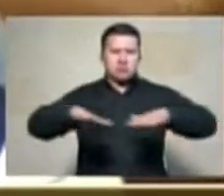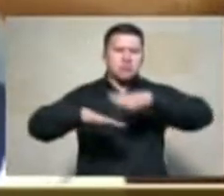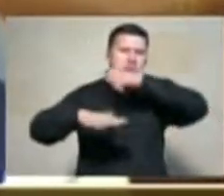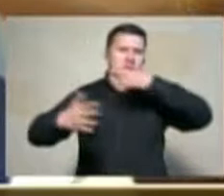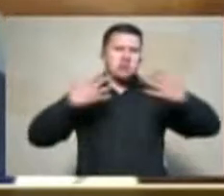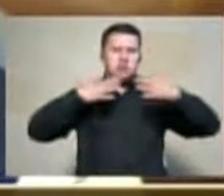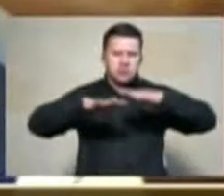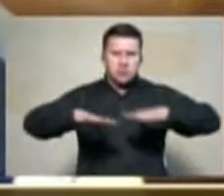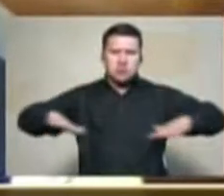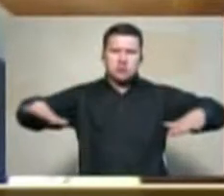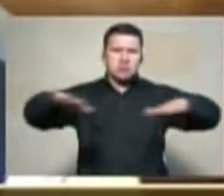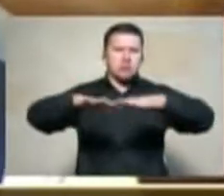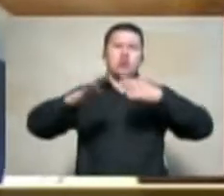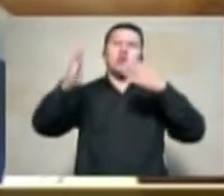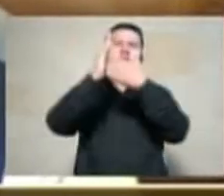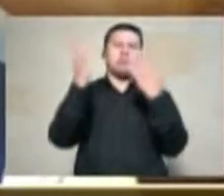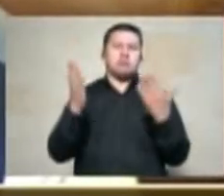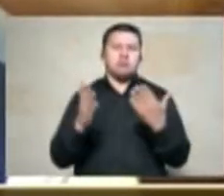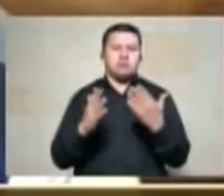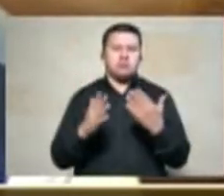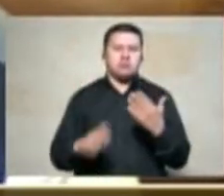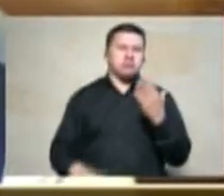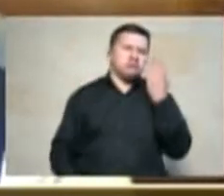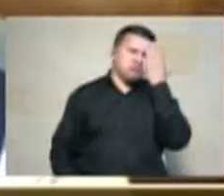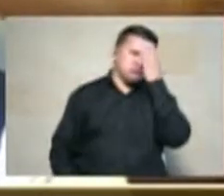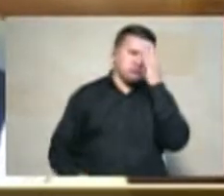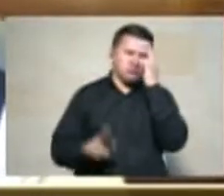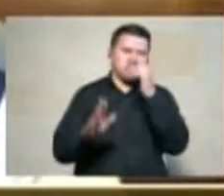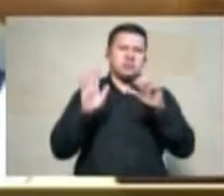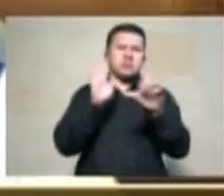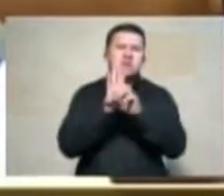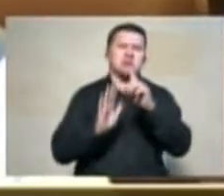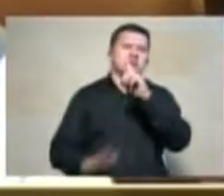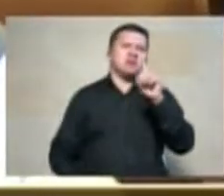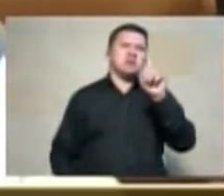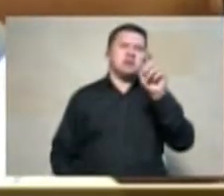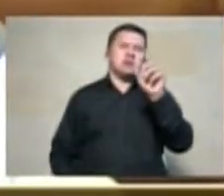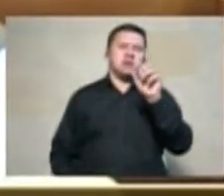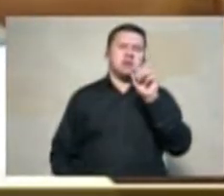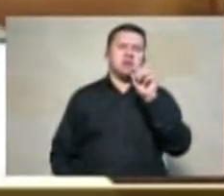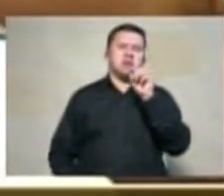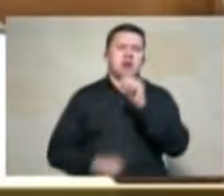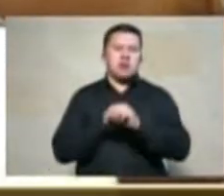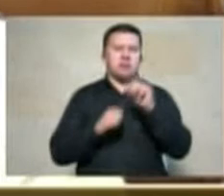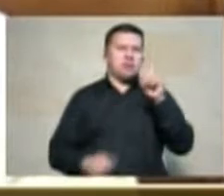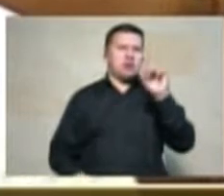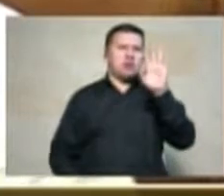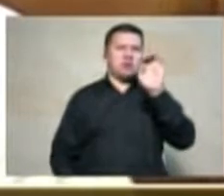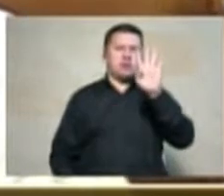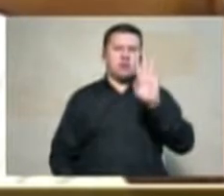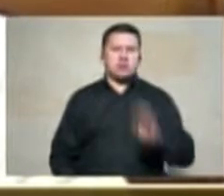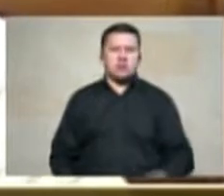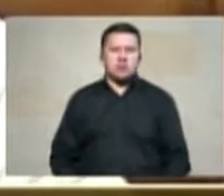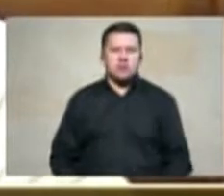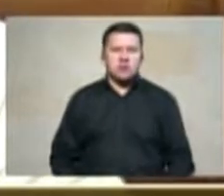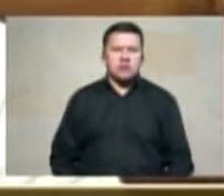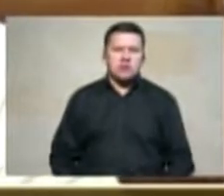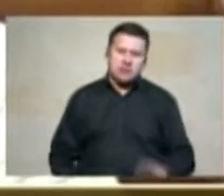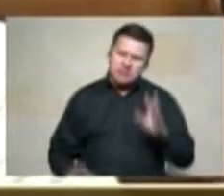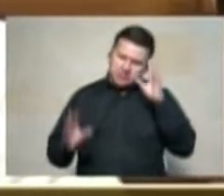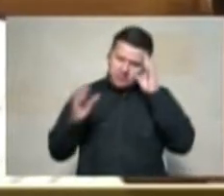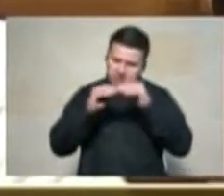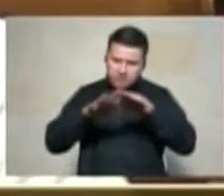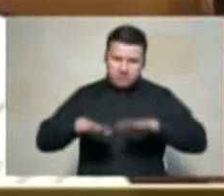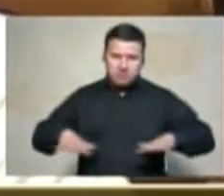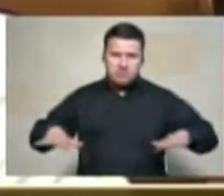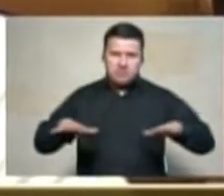campesina promulgadas o consagradas consagradas en la ley 160 de 1994 por considerar las